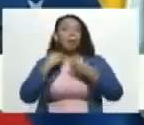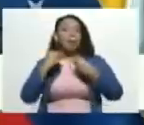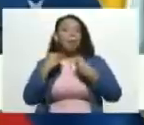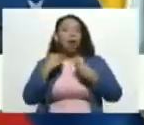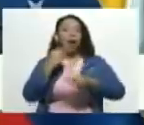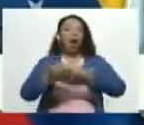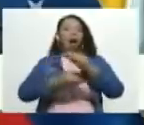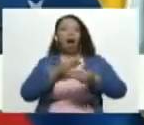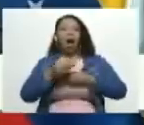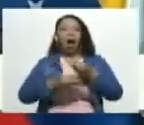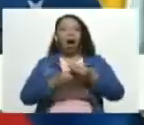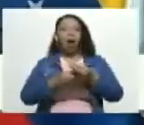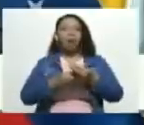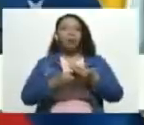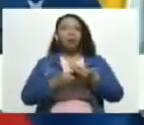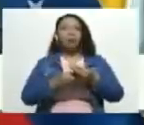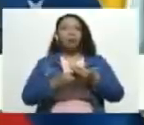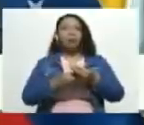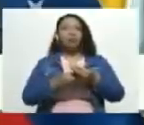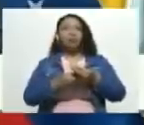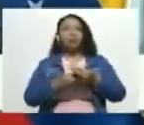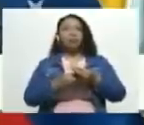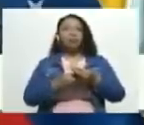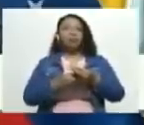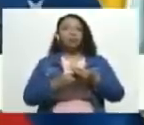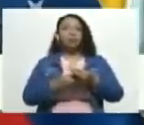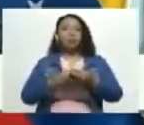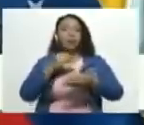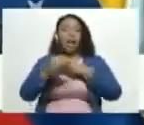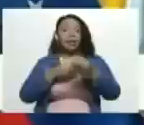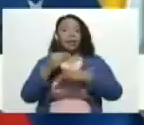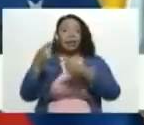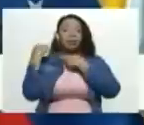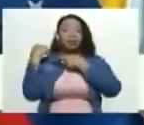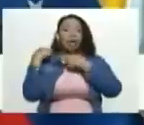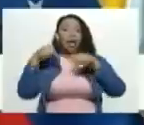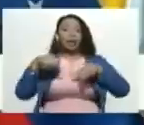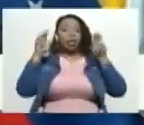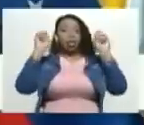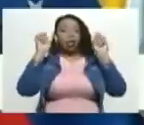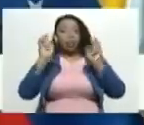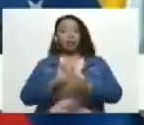digamos, la atribución que le corresponde en este caso.